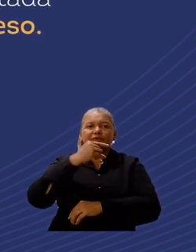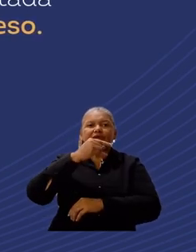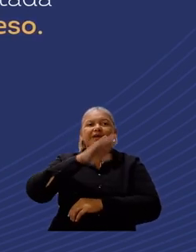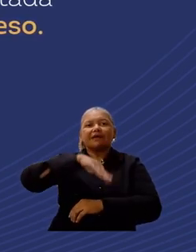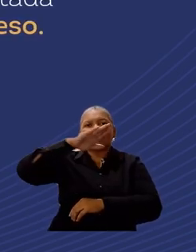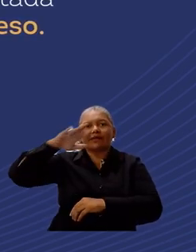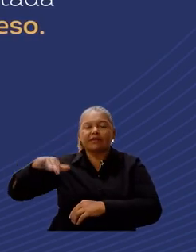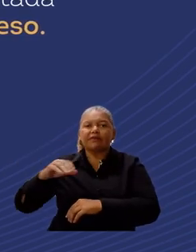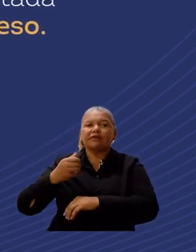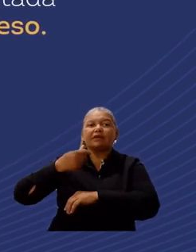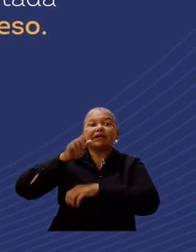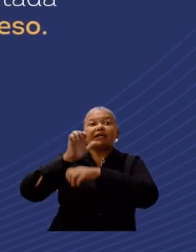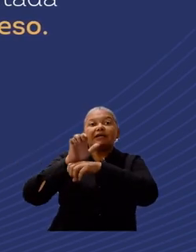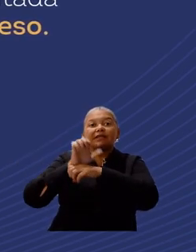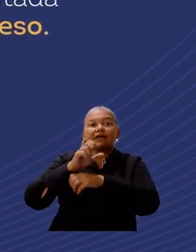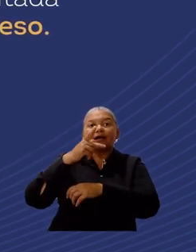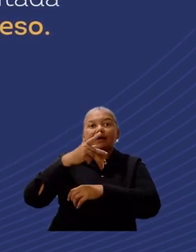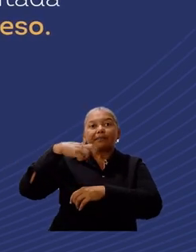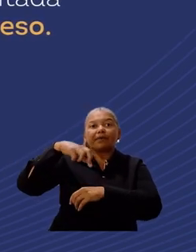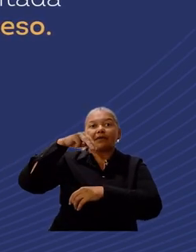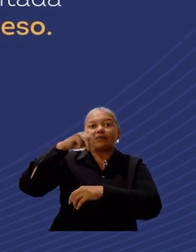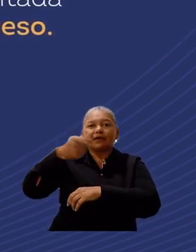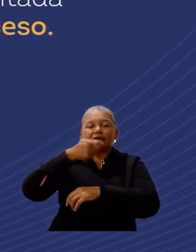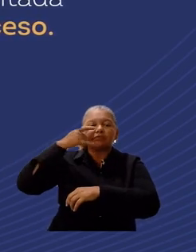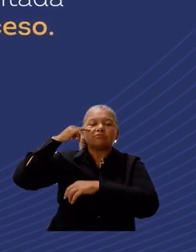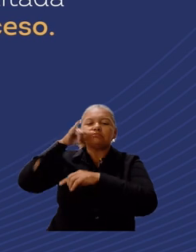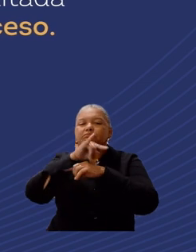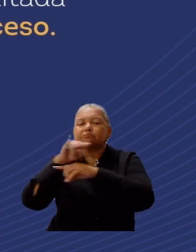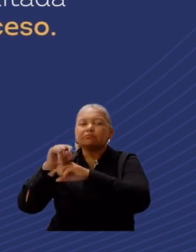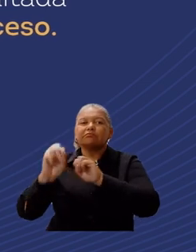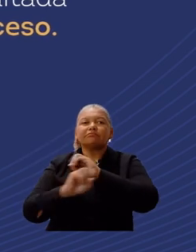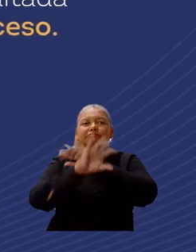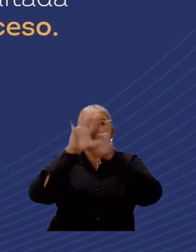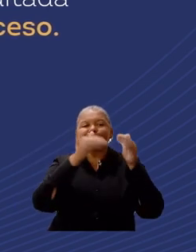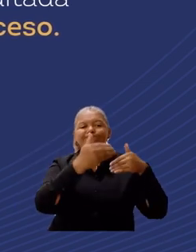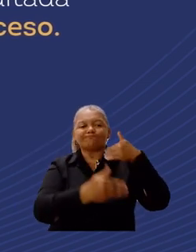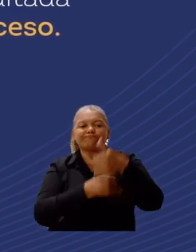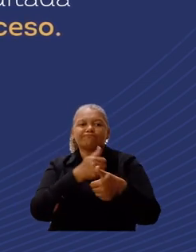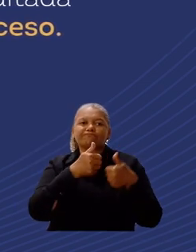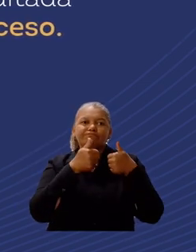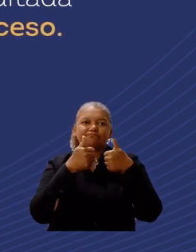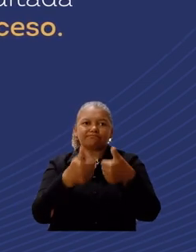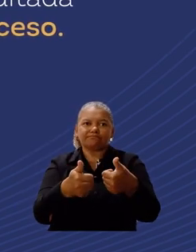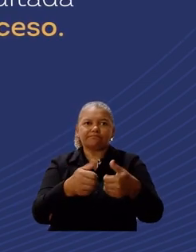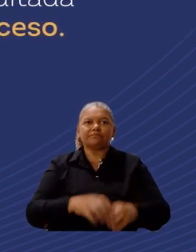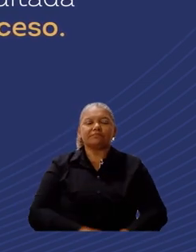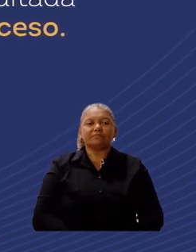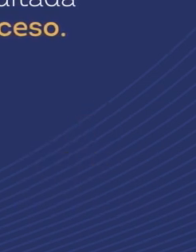por la Universidad de Antioquia y auditada por KPMG, lo que garantiza la transparencia del proceso. de Antioquia auditados para votar. Gracias.